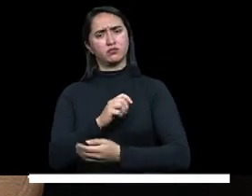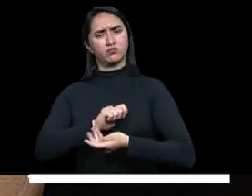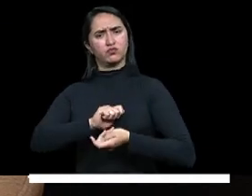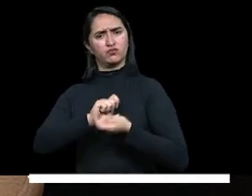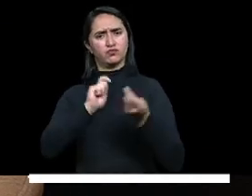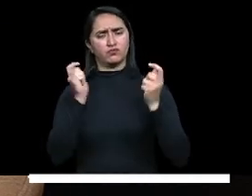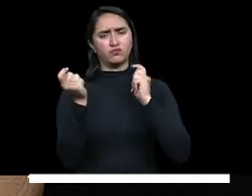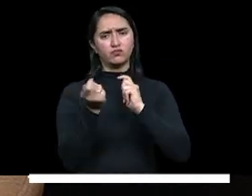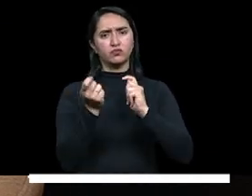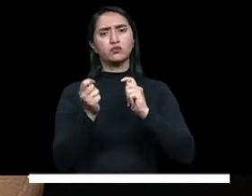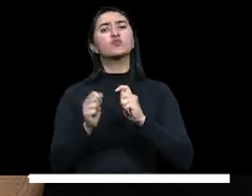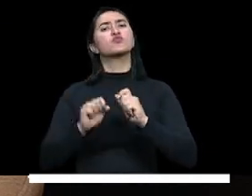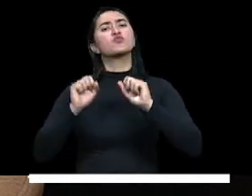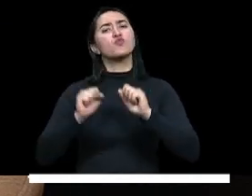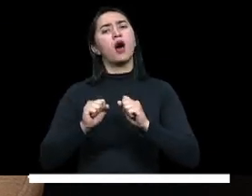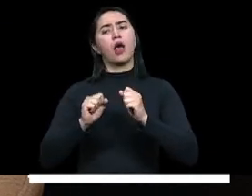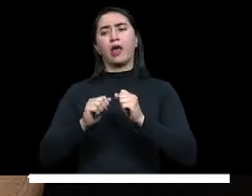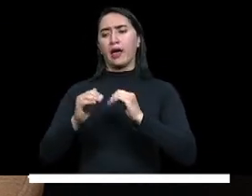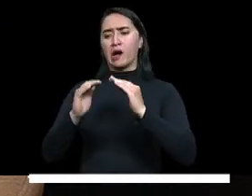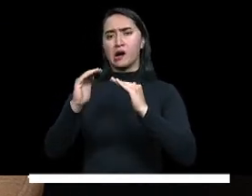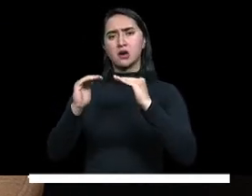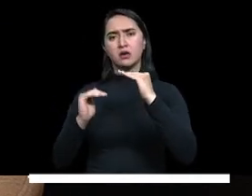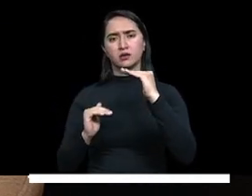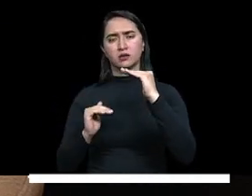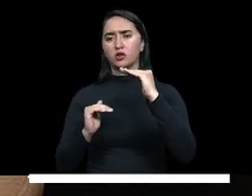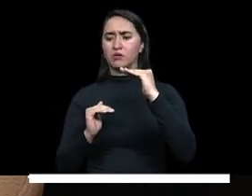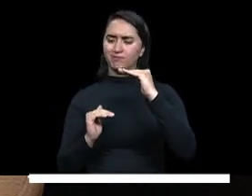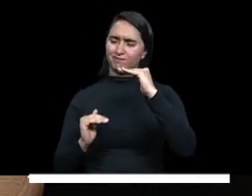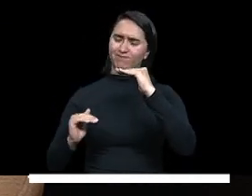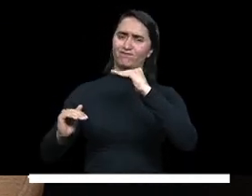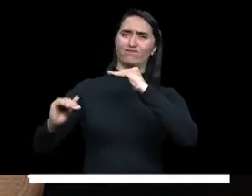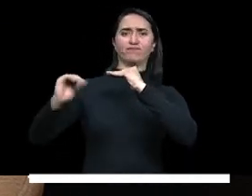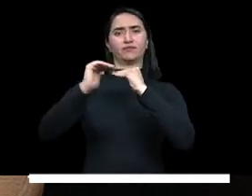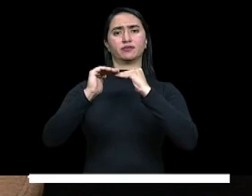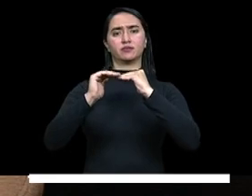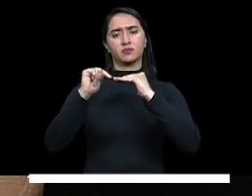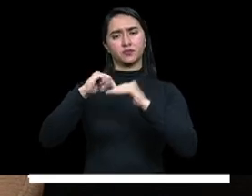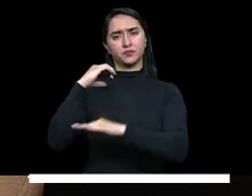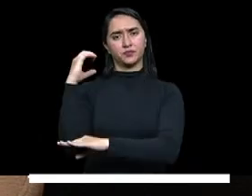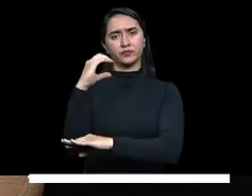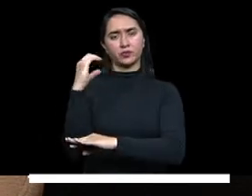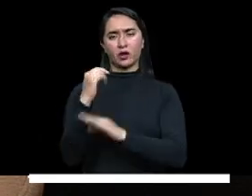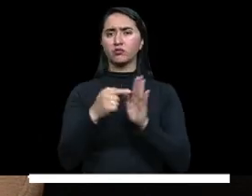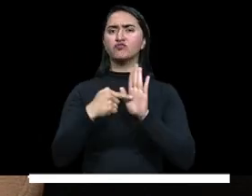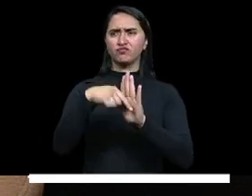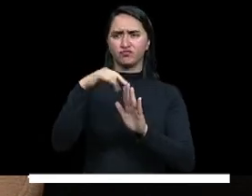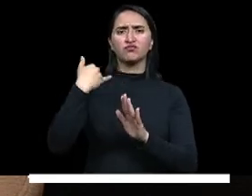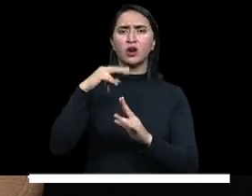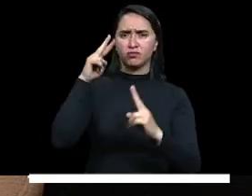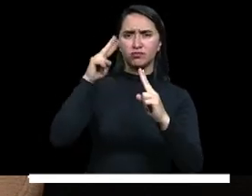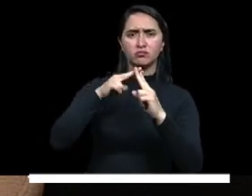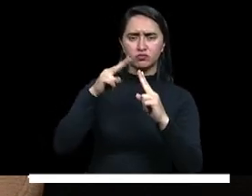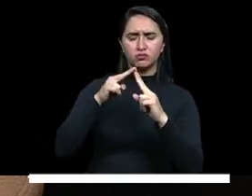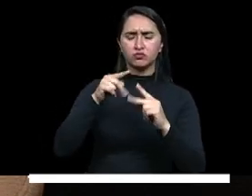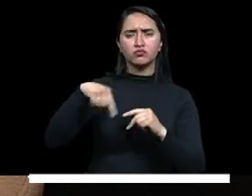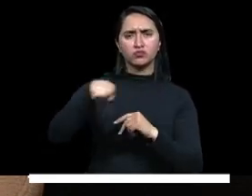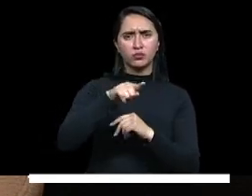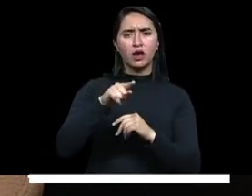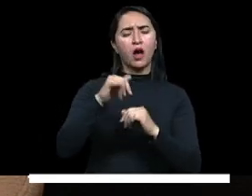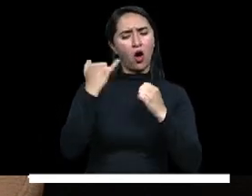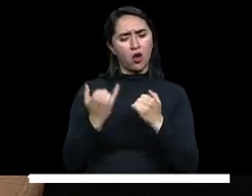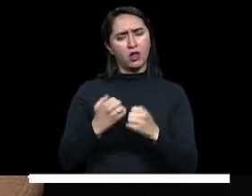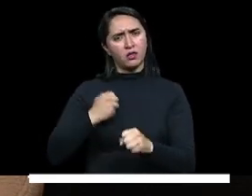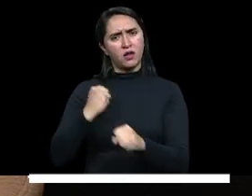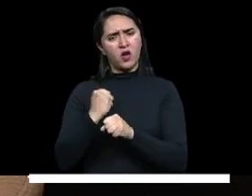para superar las desigualdades históricas que tiene nuestro país. Ustedes las conocen muy bien y estamos trabajando para cumplirles.